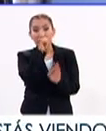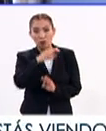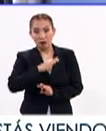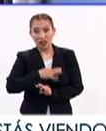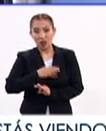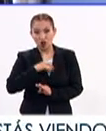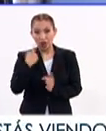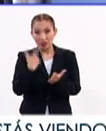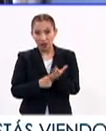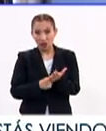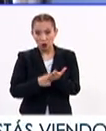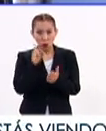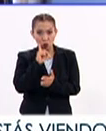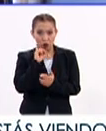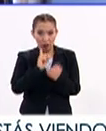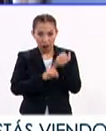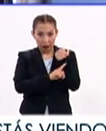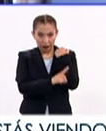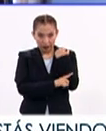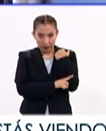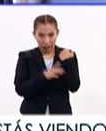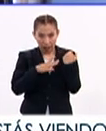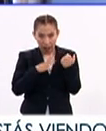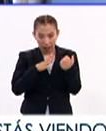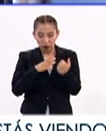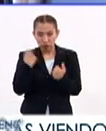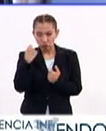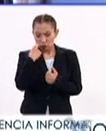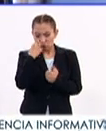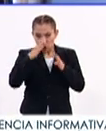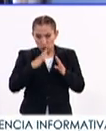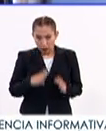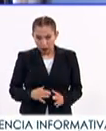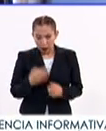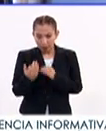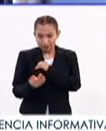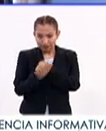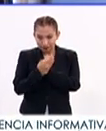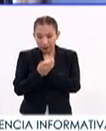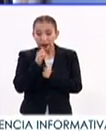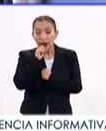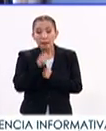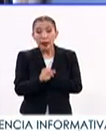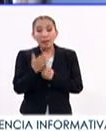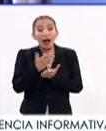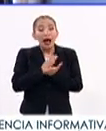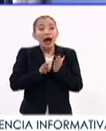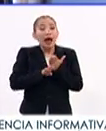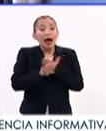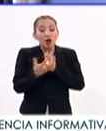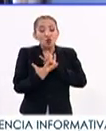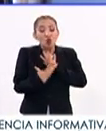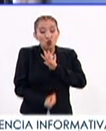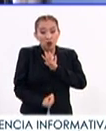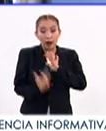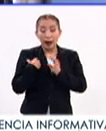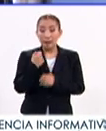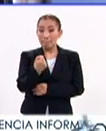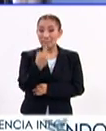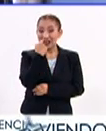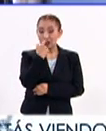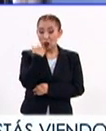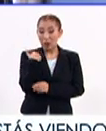infección en la mujer embarazada, pero sobre todo para prevenir la transmisión. El medicamento